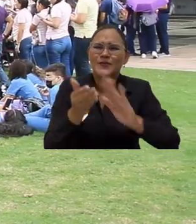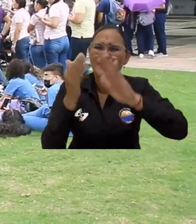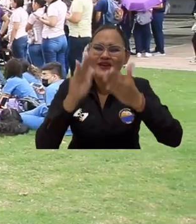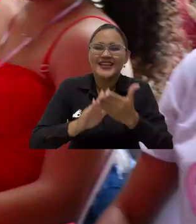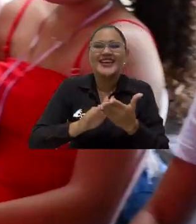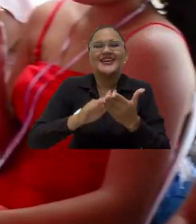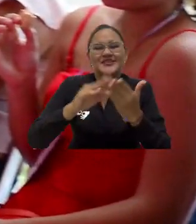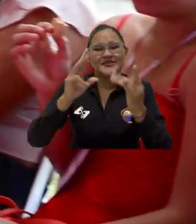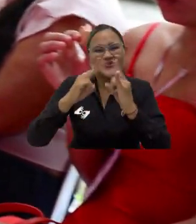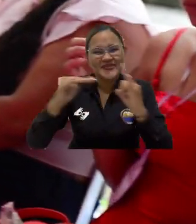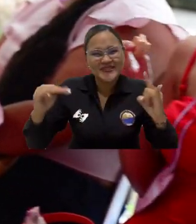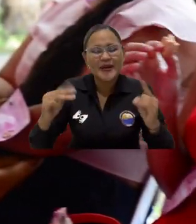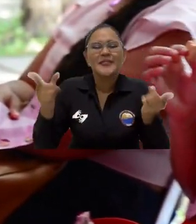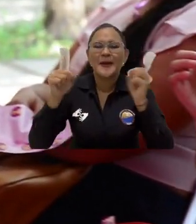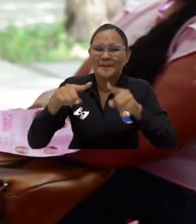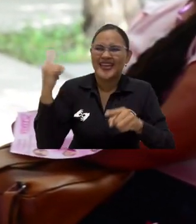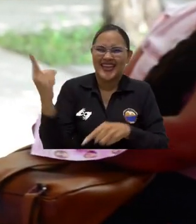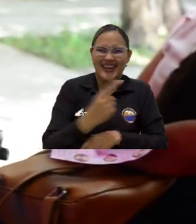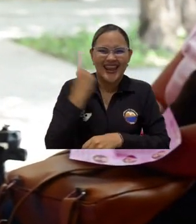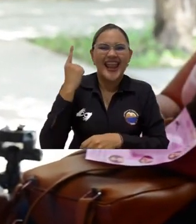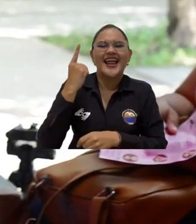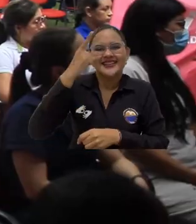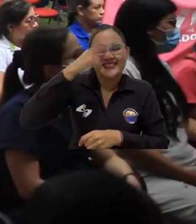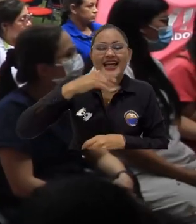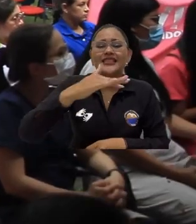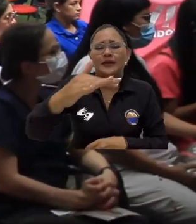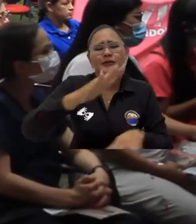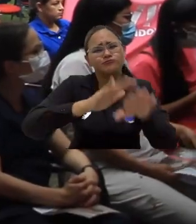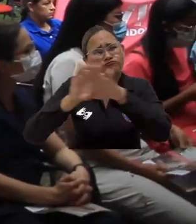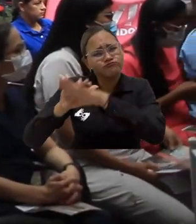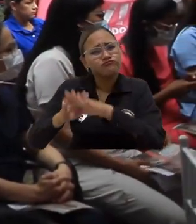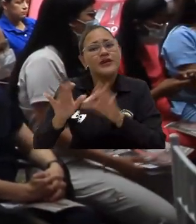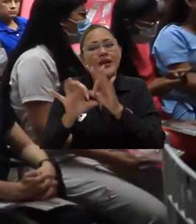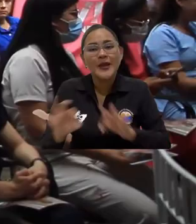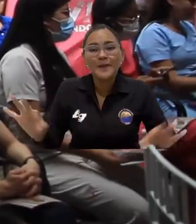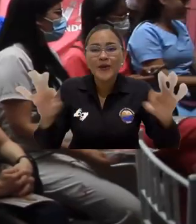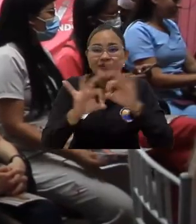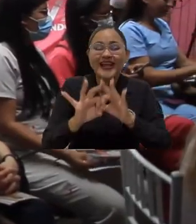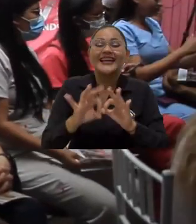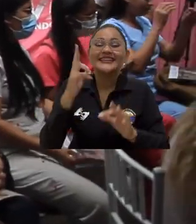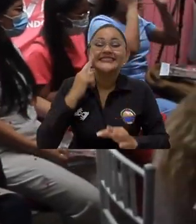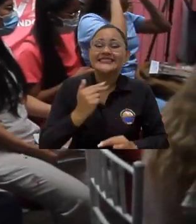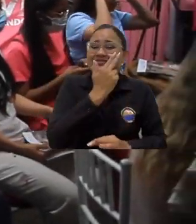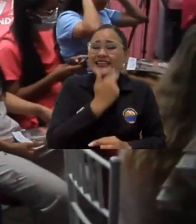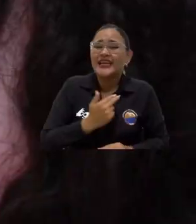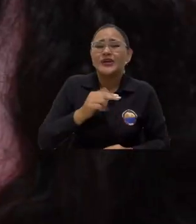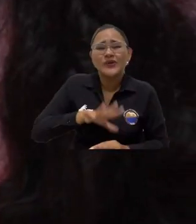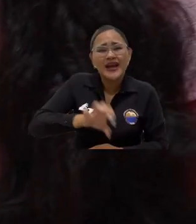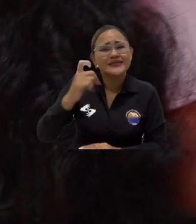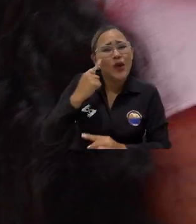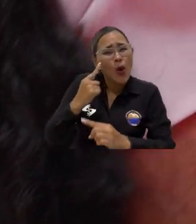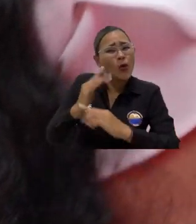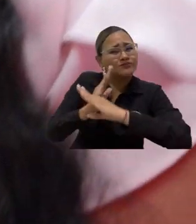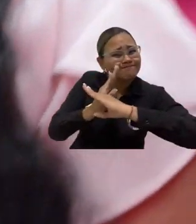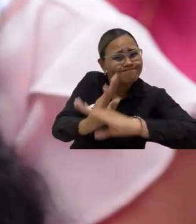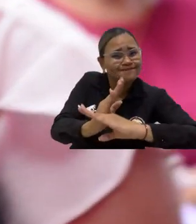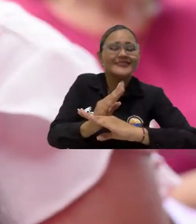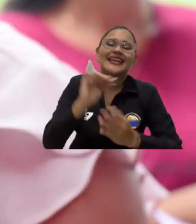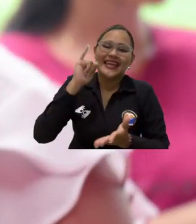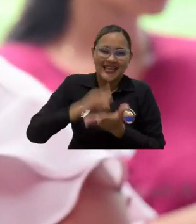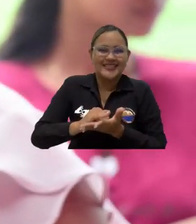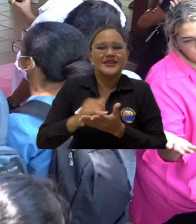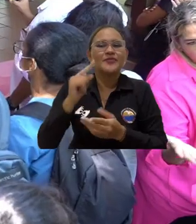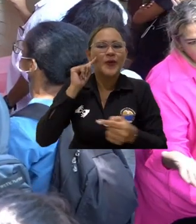mensajes de vida a la comunidad universitaria y la ciudadanía en general y reforzar la importancia de mantenerse alerta ante el cáncer de seno es el